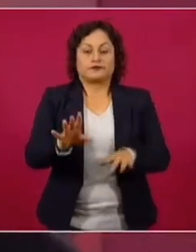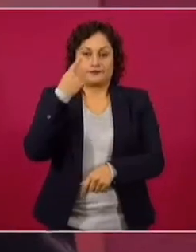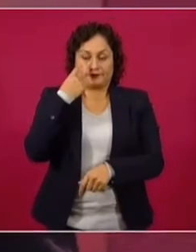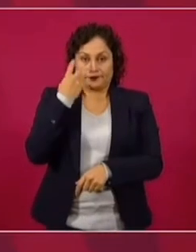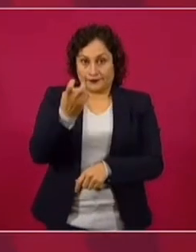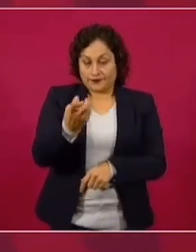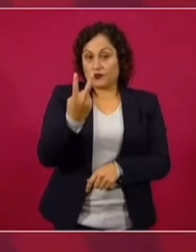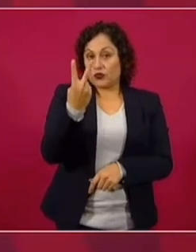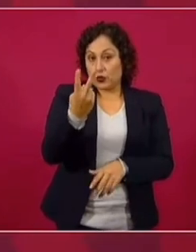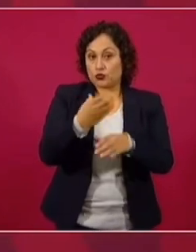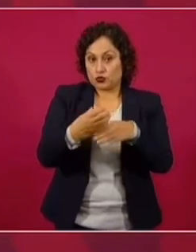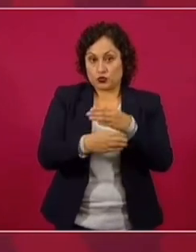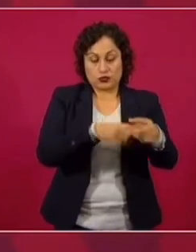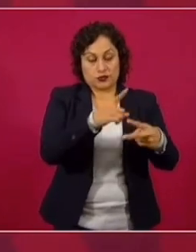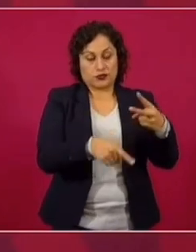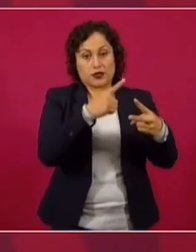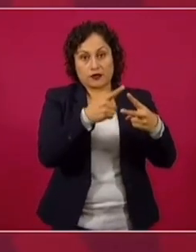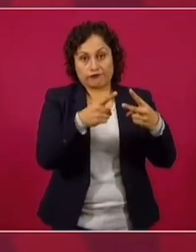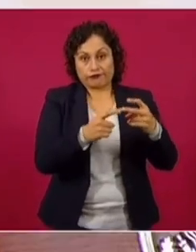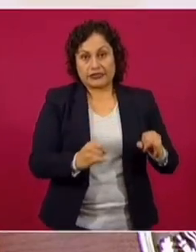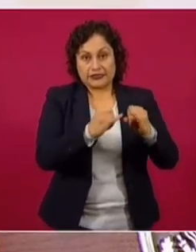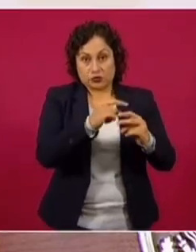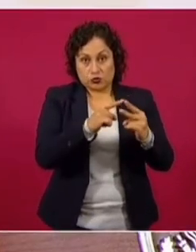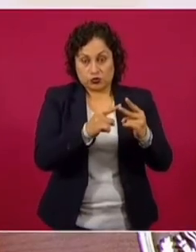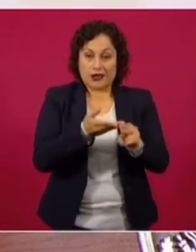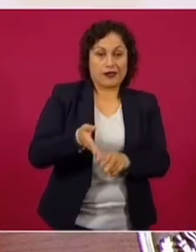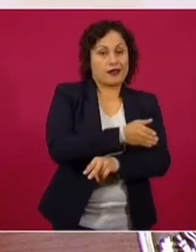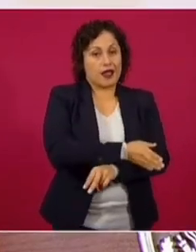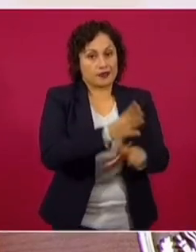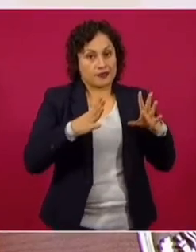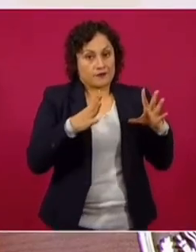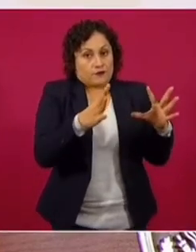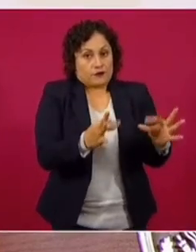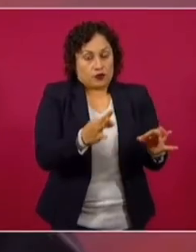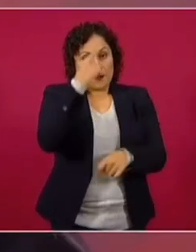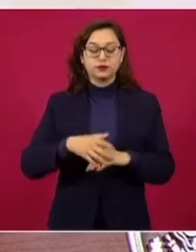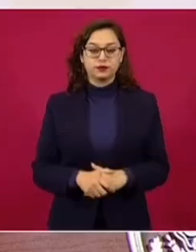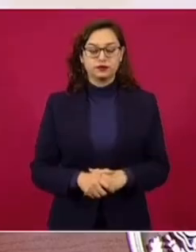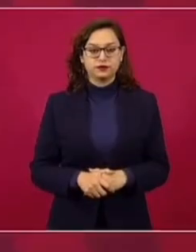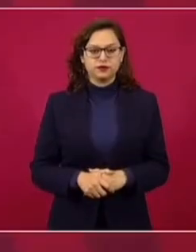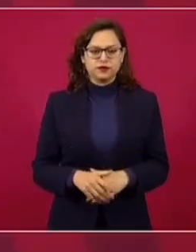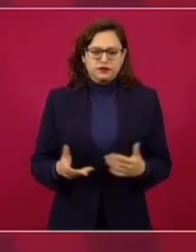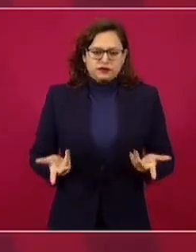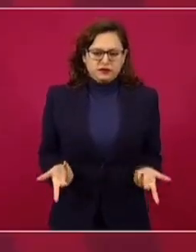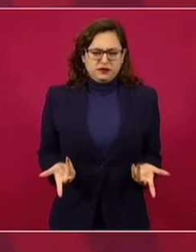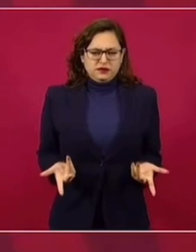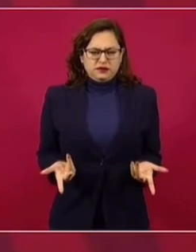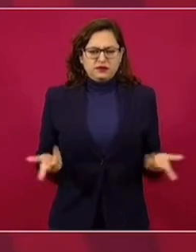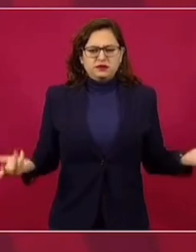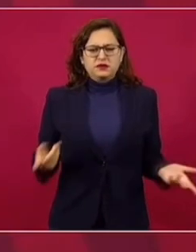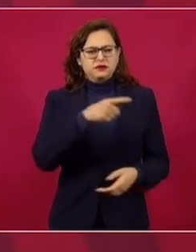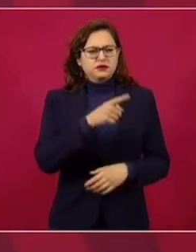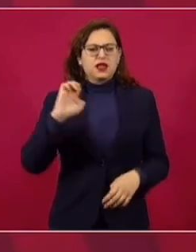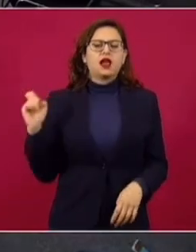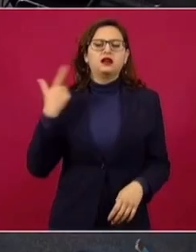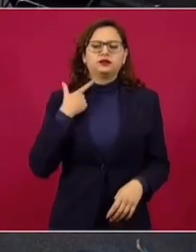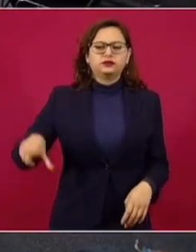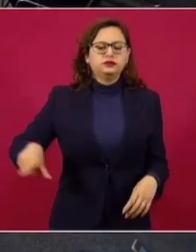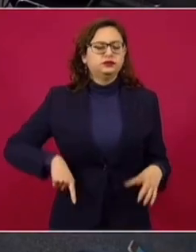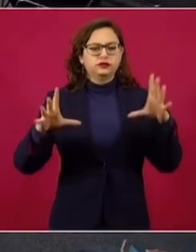los dos casos, fueron estructuras que se crearon para facilitar la privatización. Entonces, crearon estos aparatos